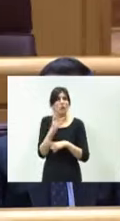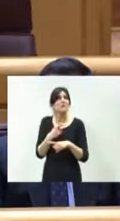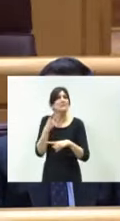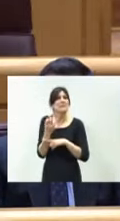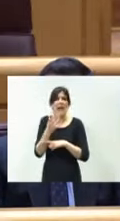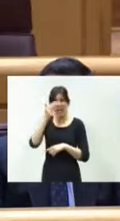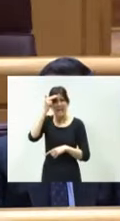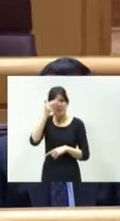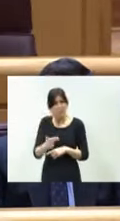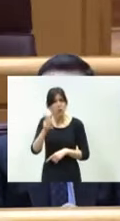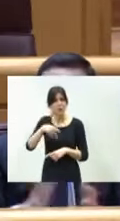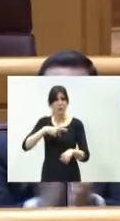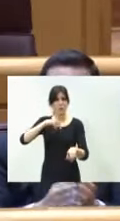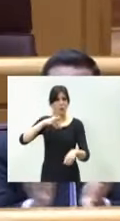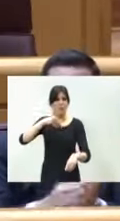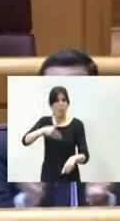exigimos respeto y futuro.